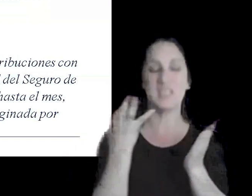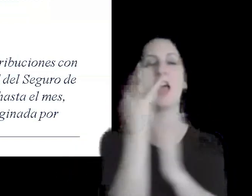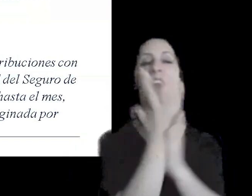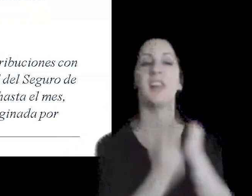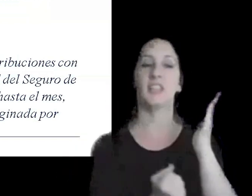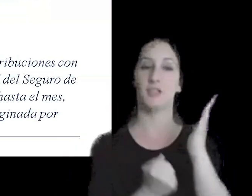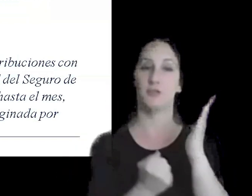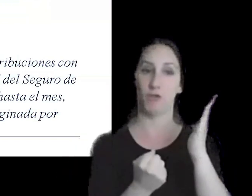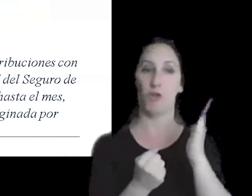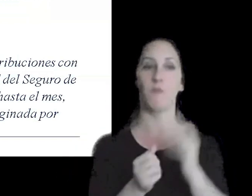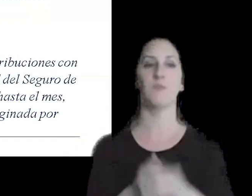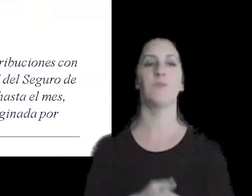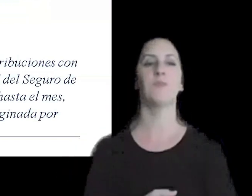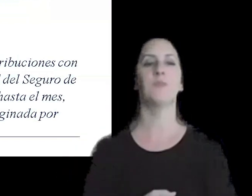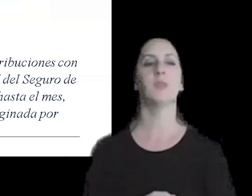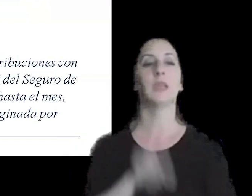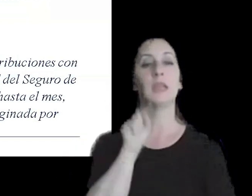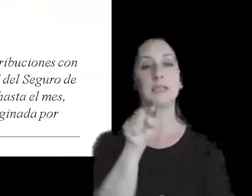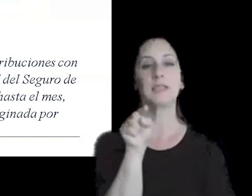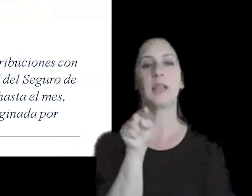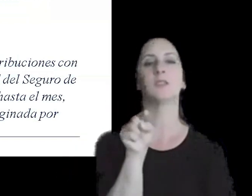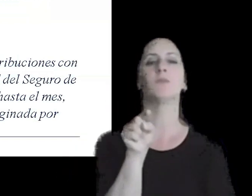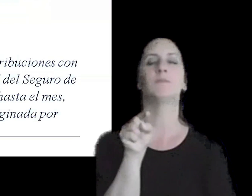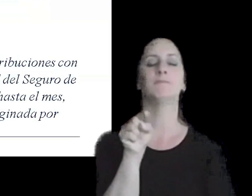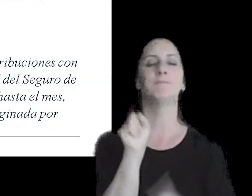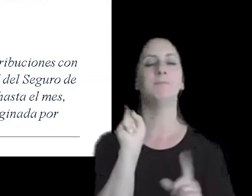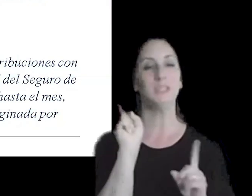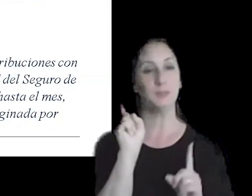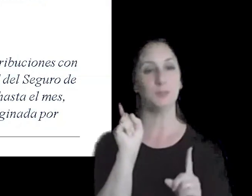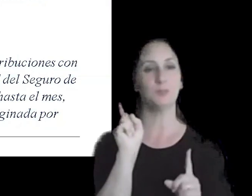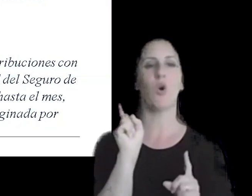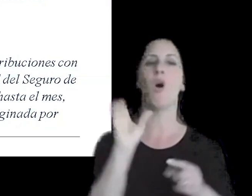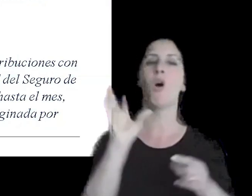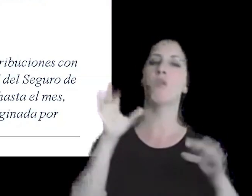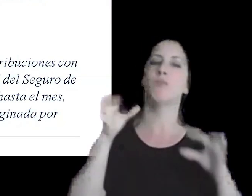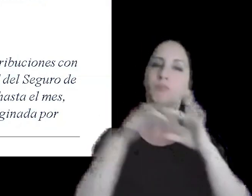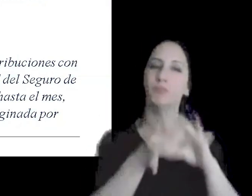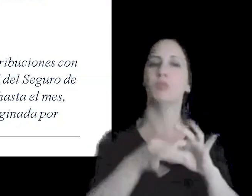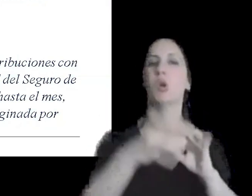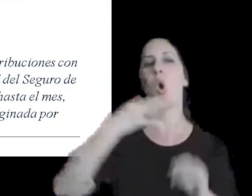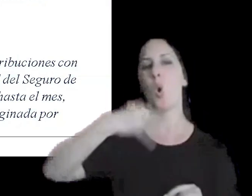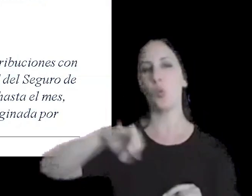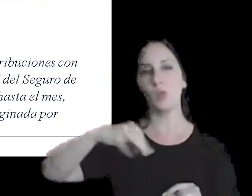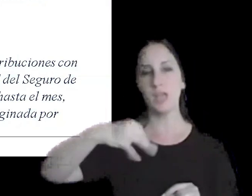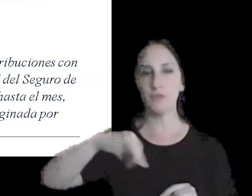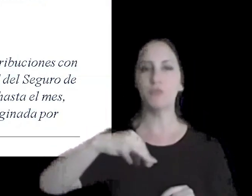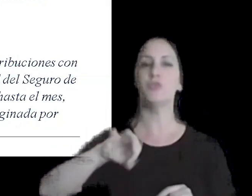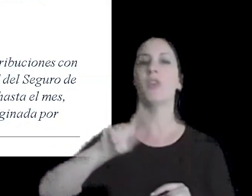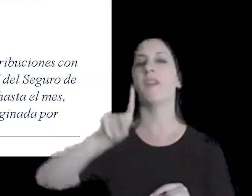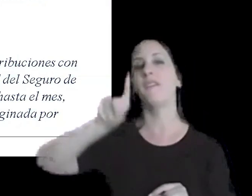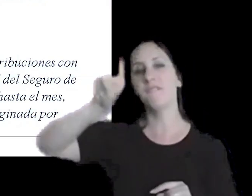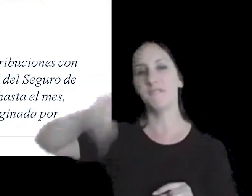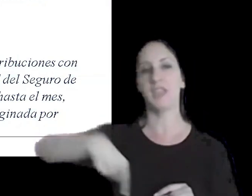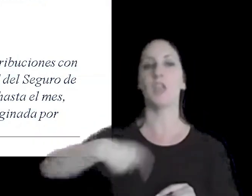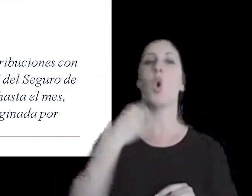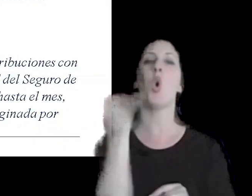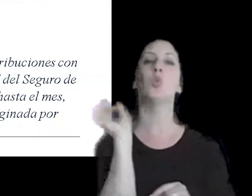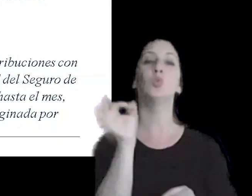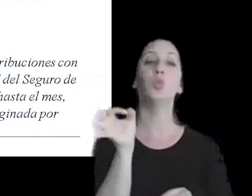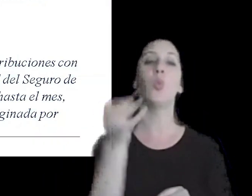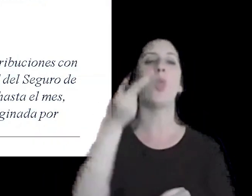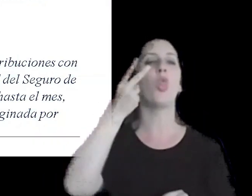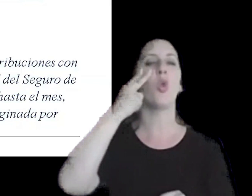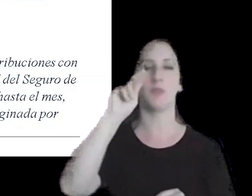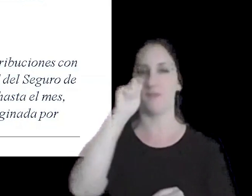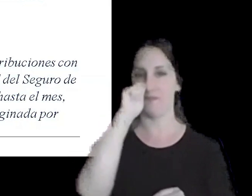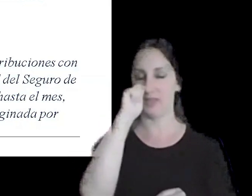percepción como recordemos se va a aplicar para obligaciones que hubieran devengado hasta octubre 2023